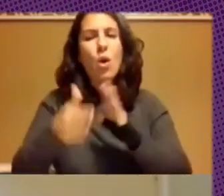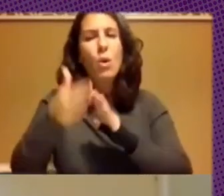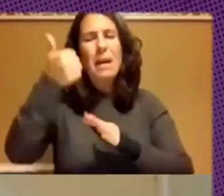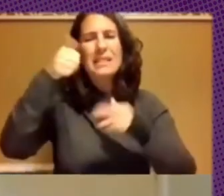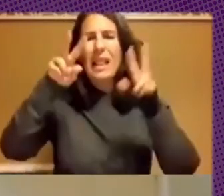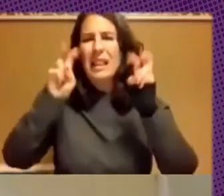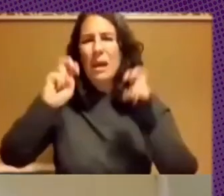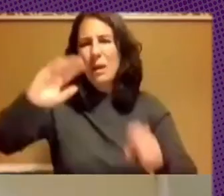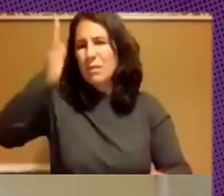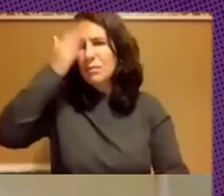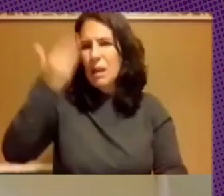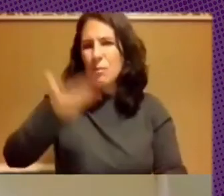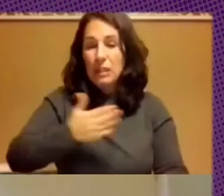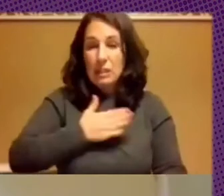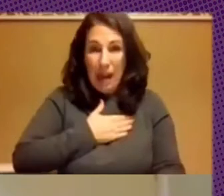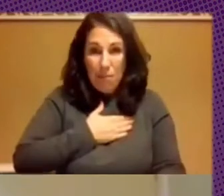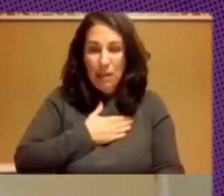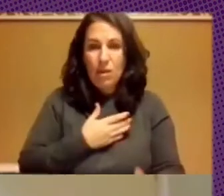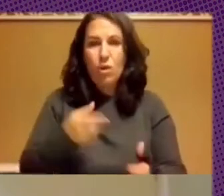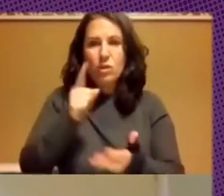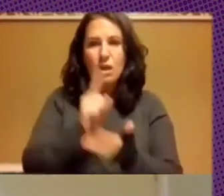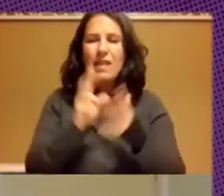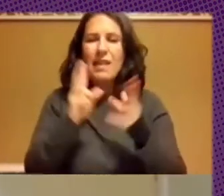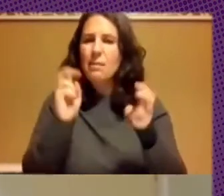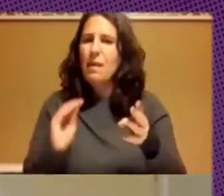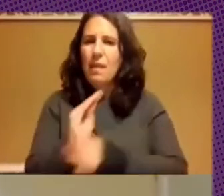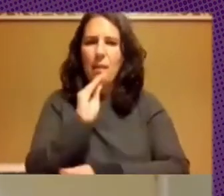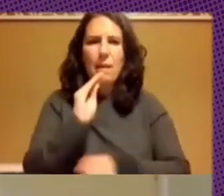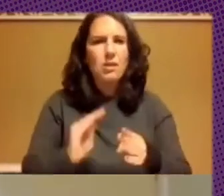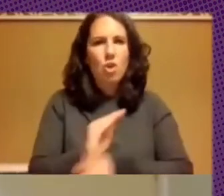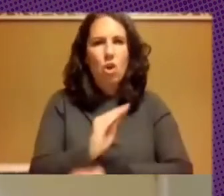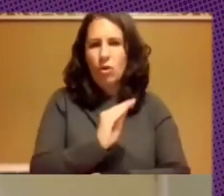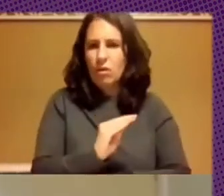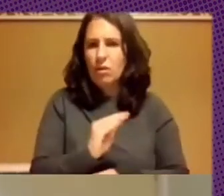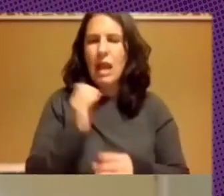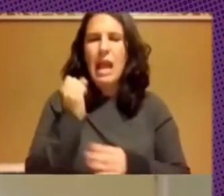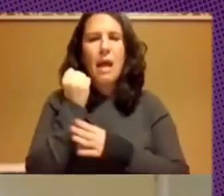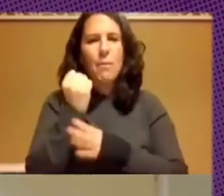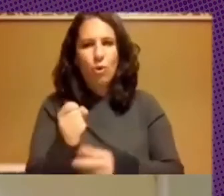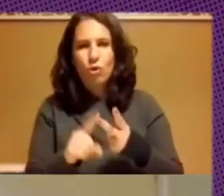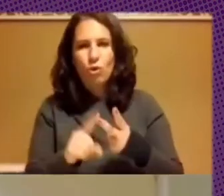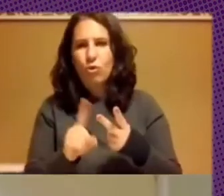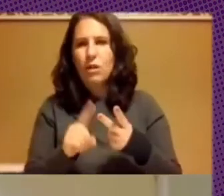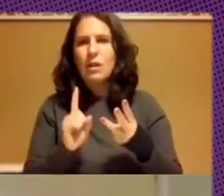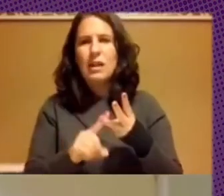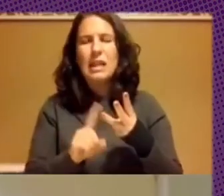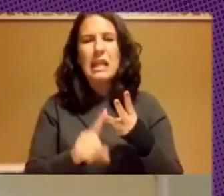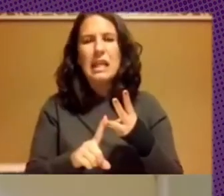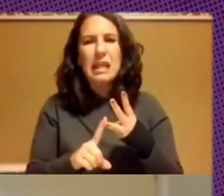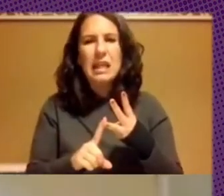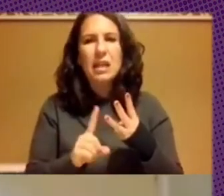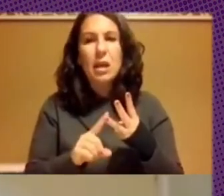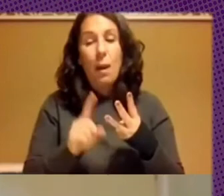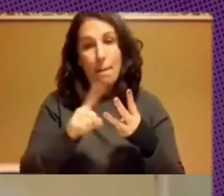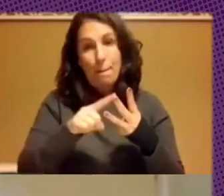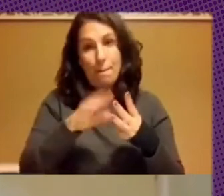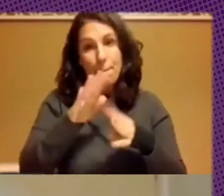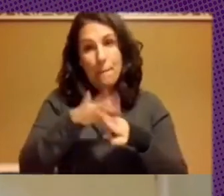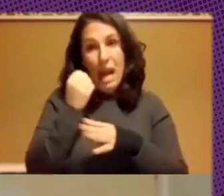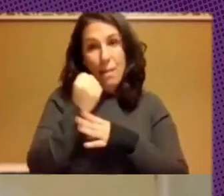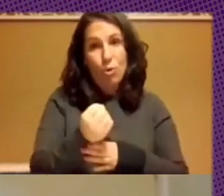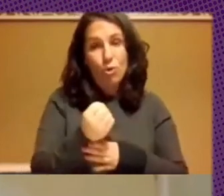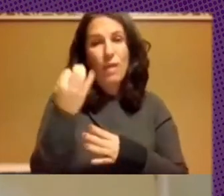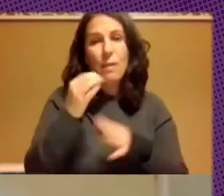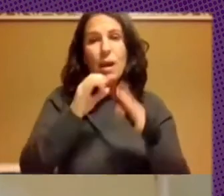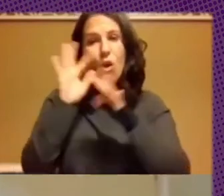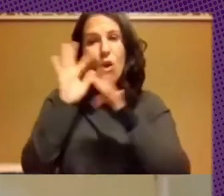mí entonces una vez más las inversiones el apoyo y para el apoyo convencer que